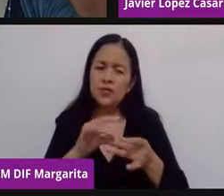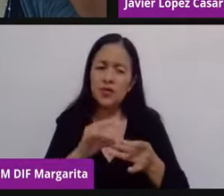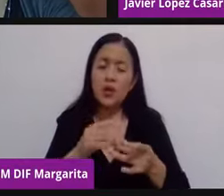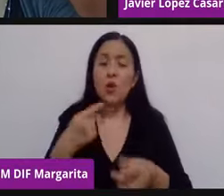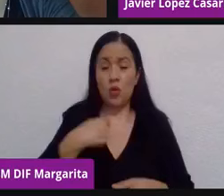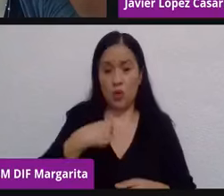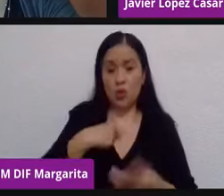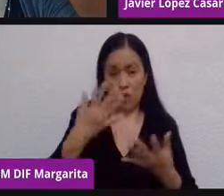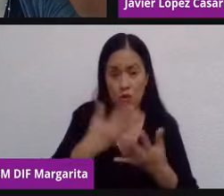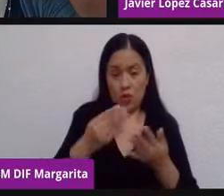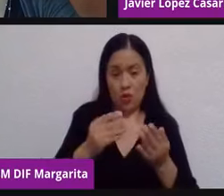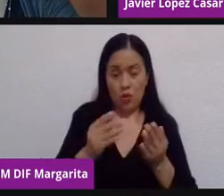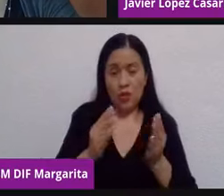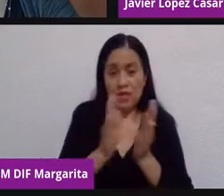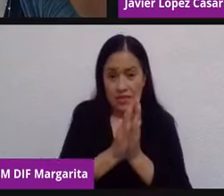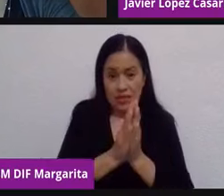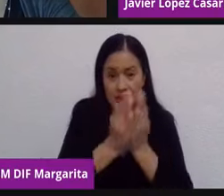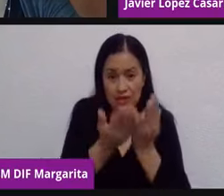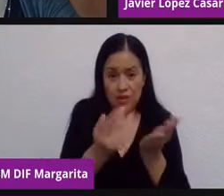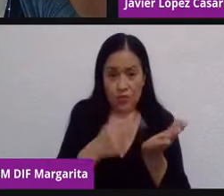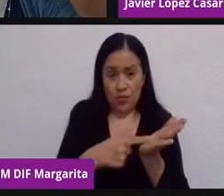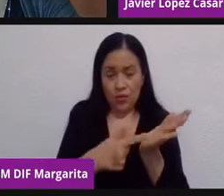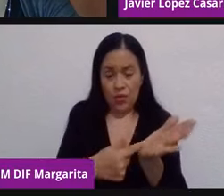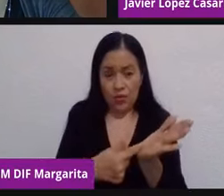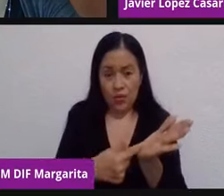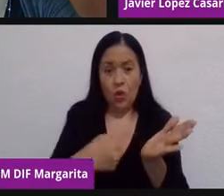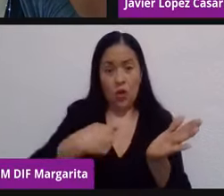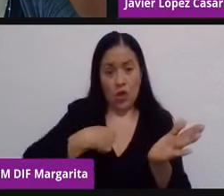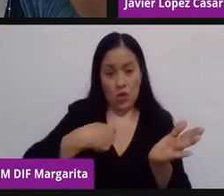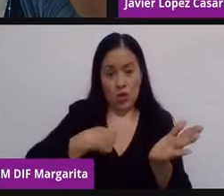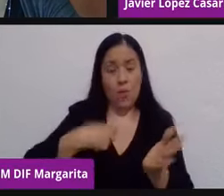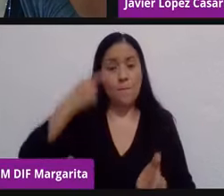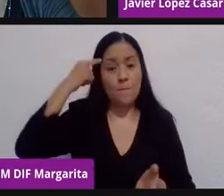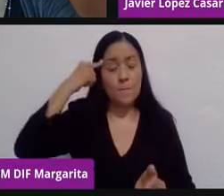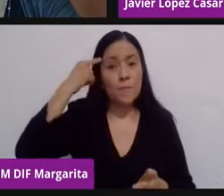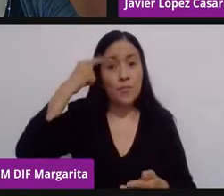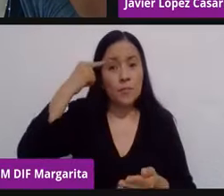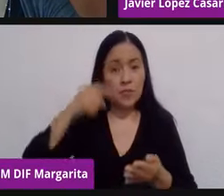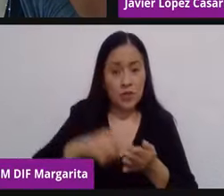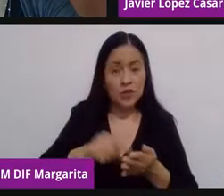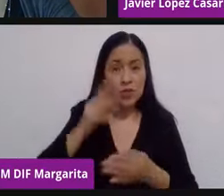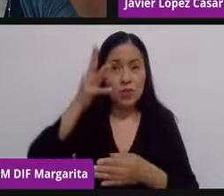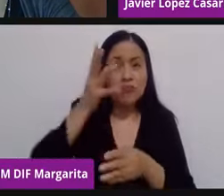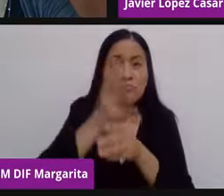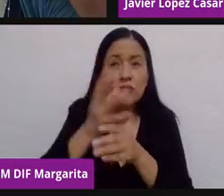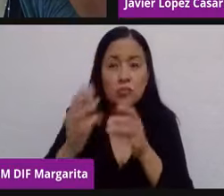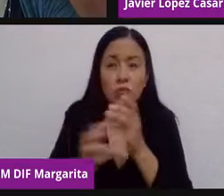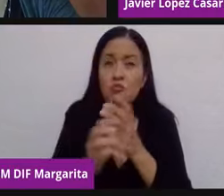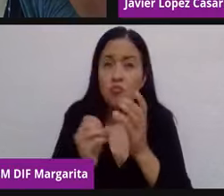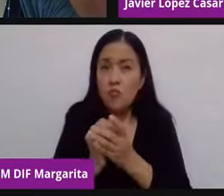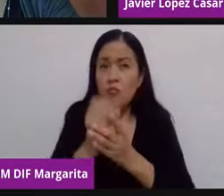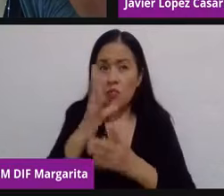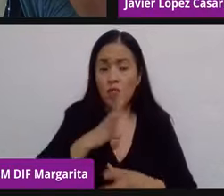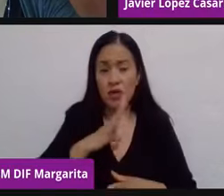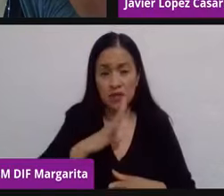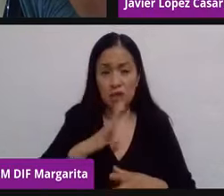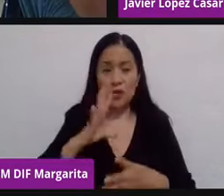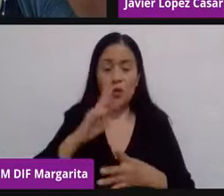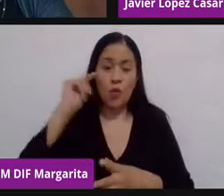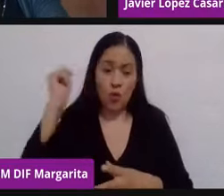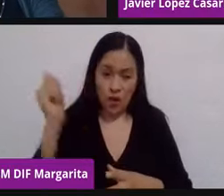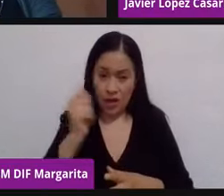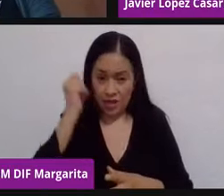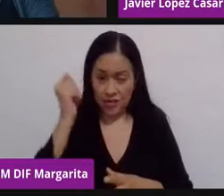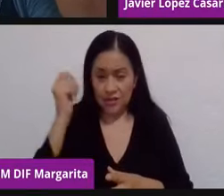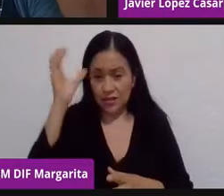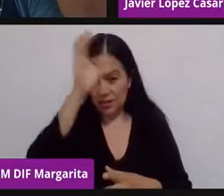presentar una postura, es mi visión sobre la innovación, el rol de la innovación vinculado con la ciencia y la tecnología en